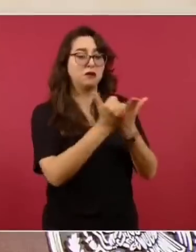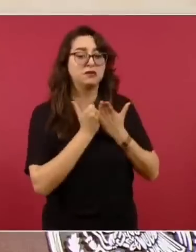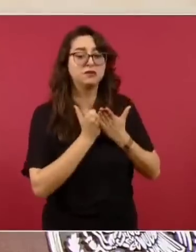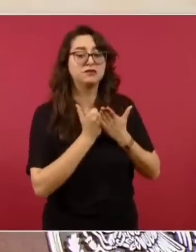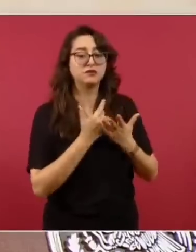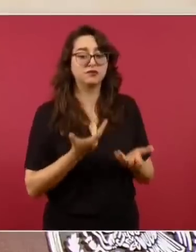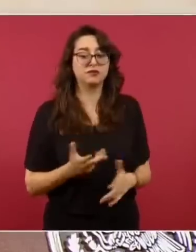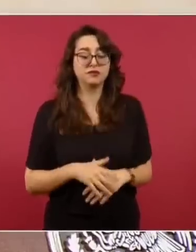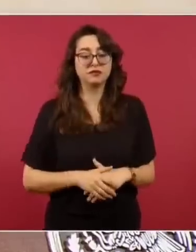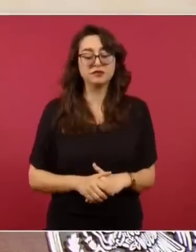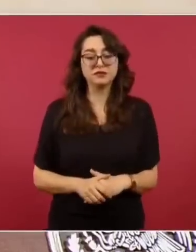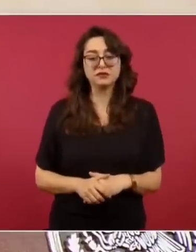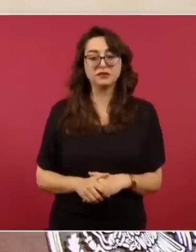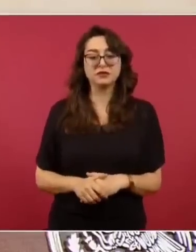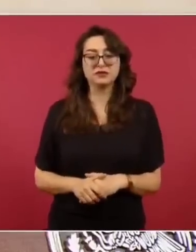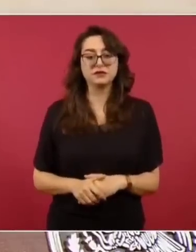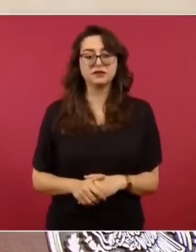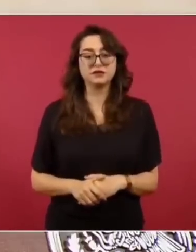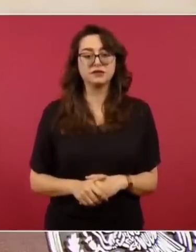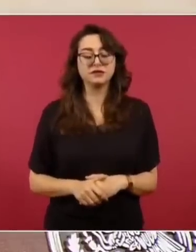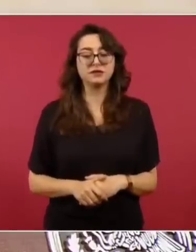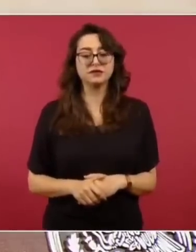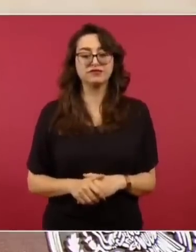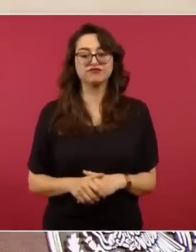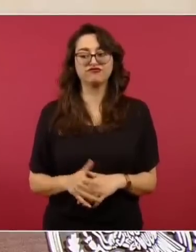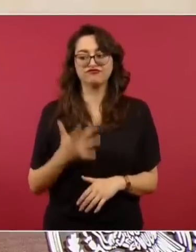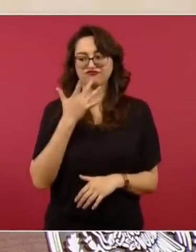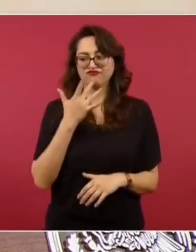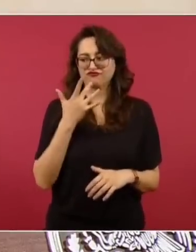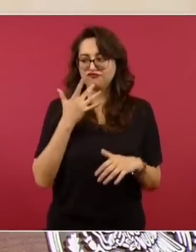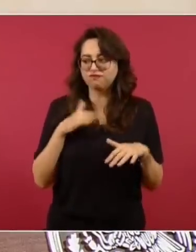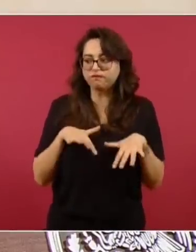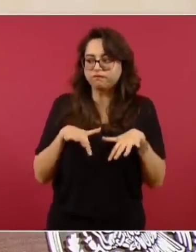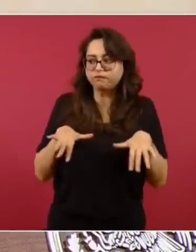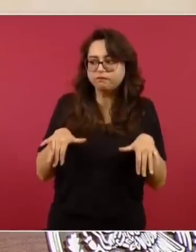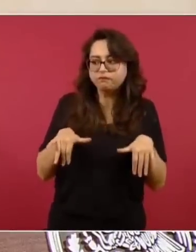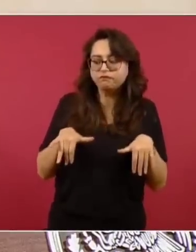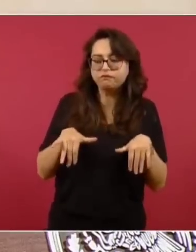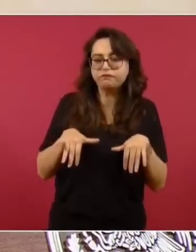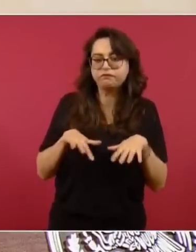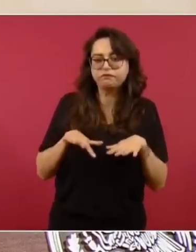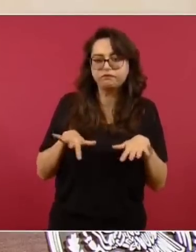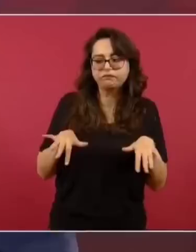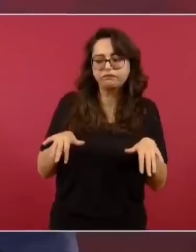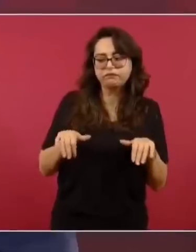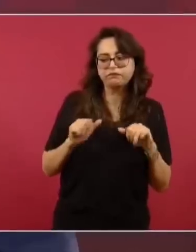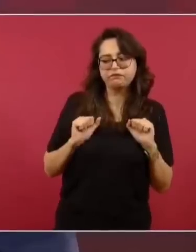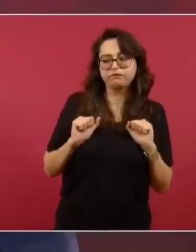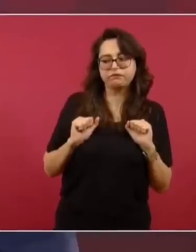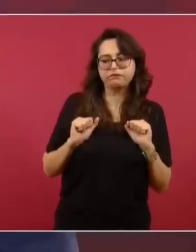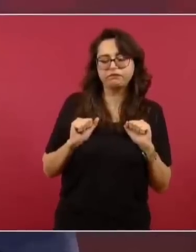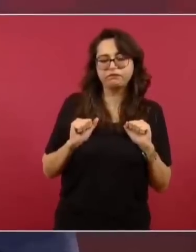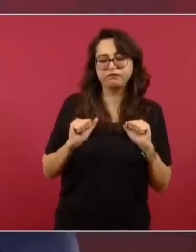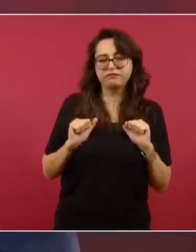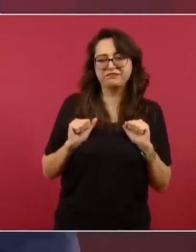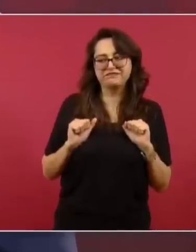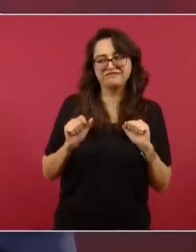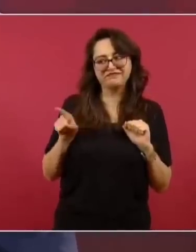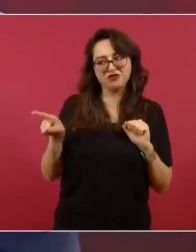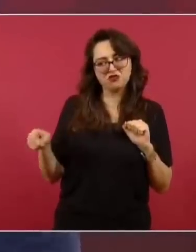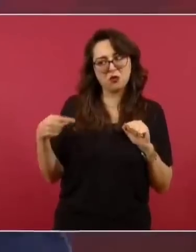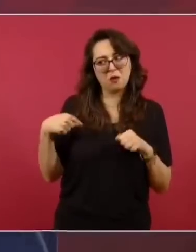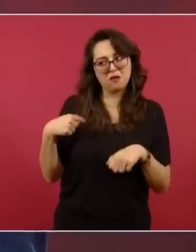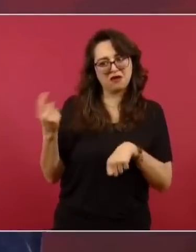estaba subiendo el agua. Y le dice el sapo, me